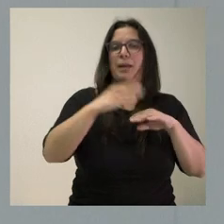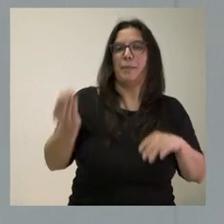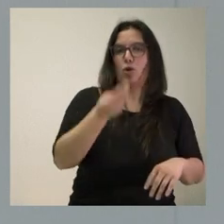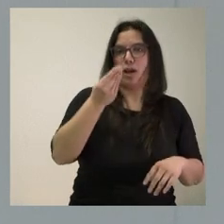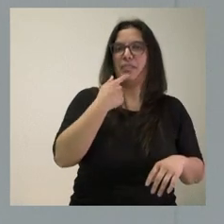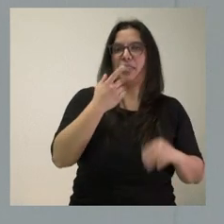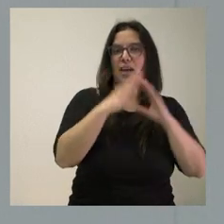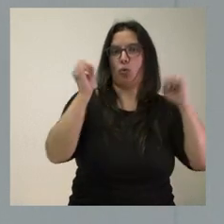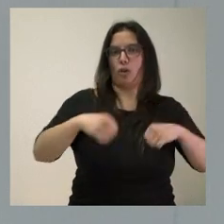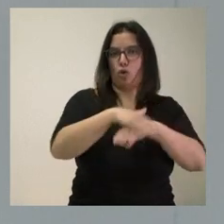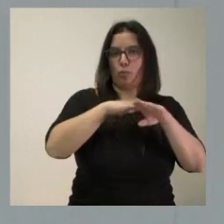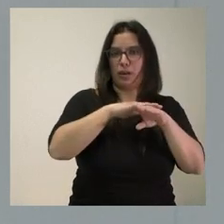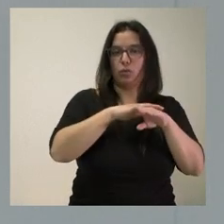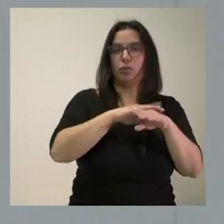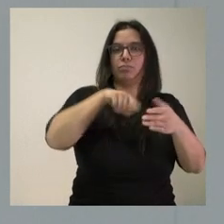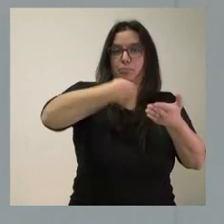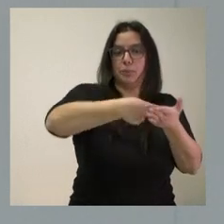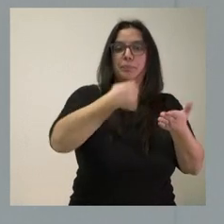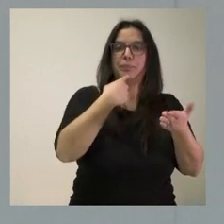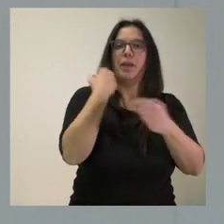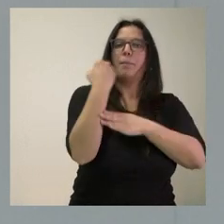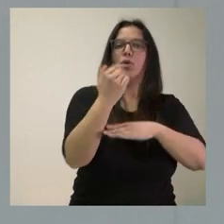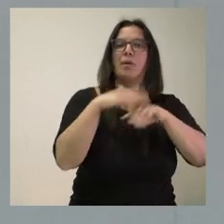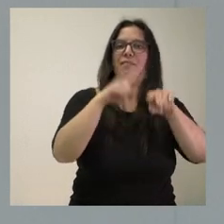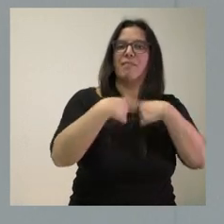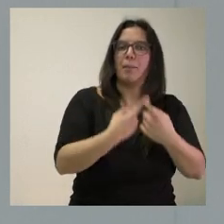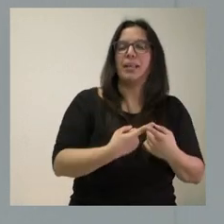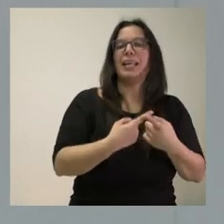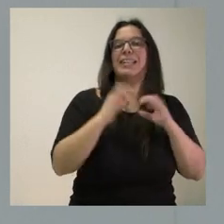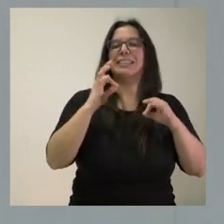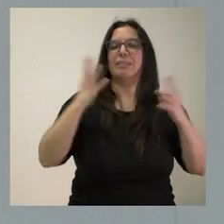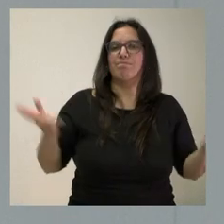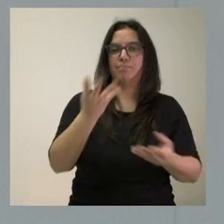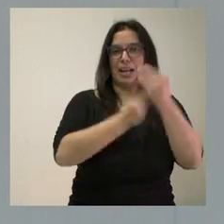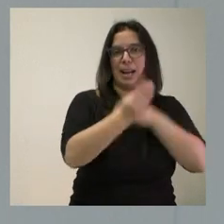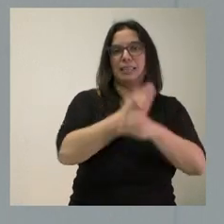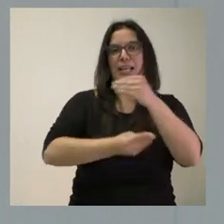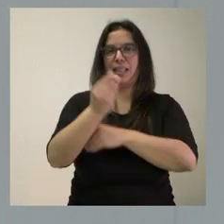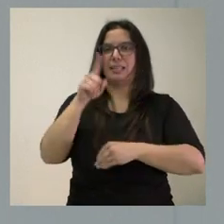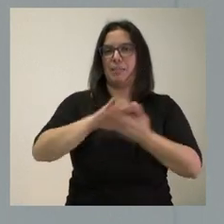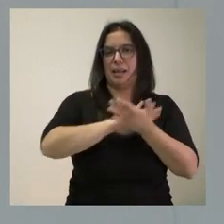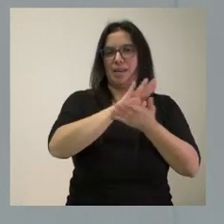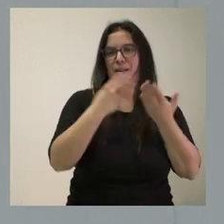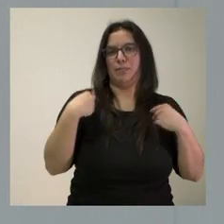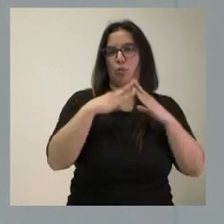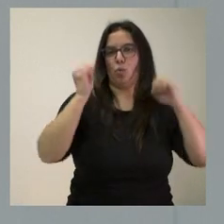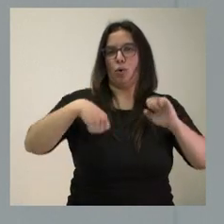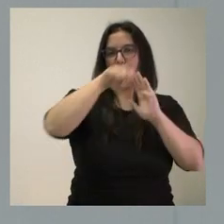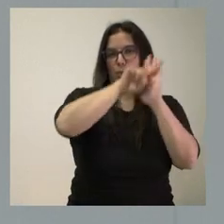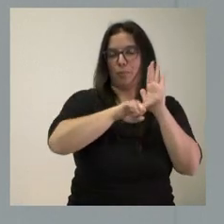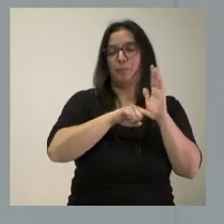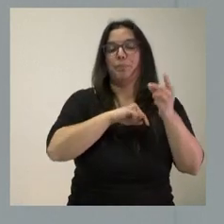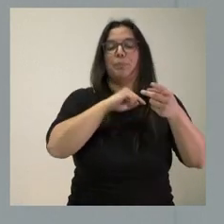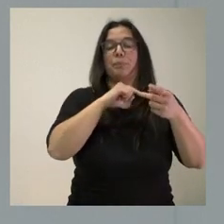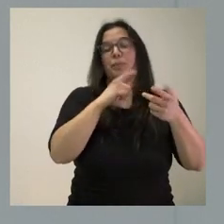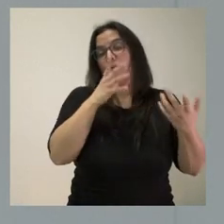públicos y es el que tiene que ver con el apoyo a la familia y a la natalidad, que también hay alguna referencia en ese acuerdo en relación con esta cuestión. Y,